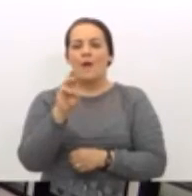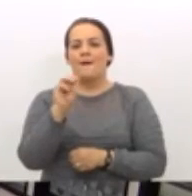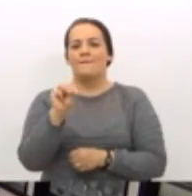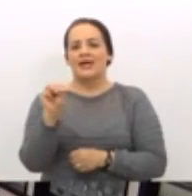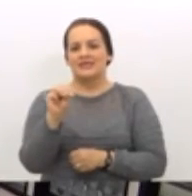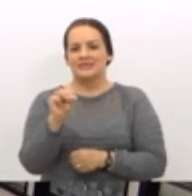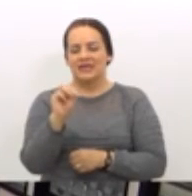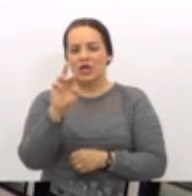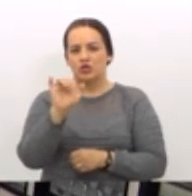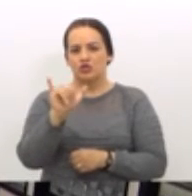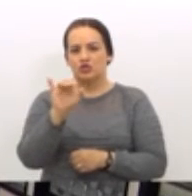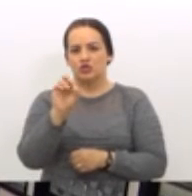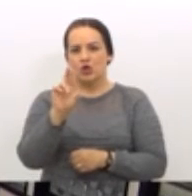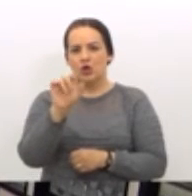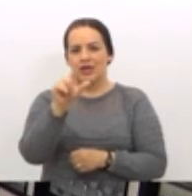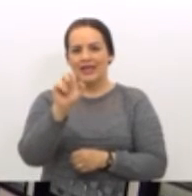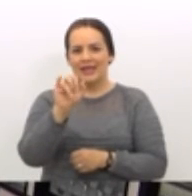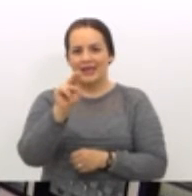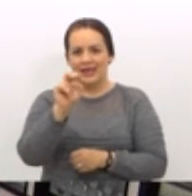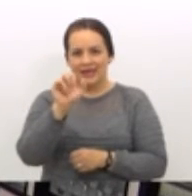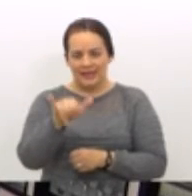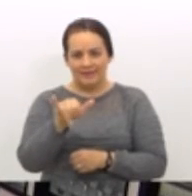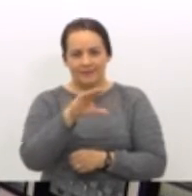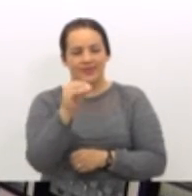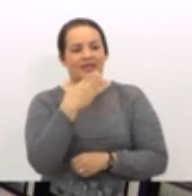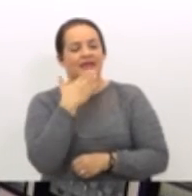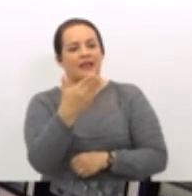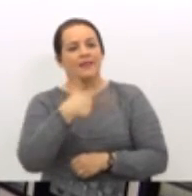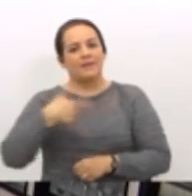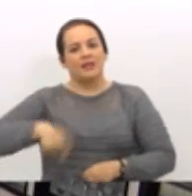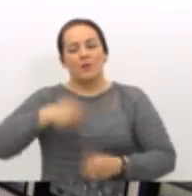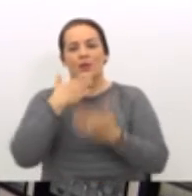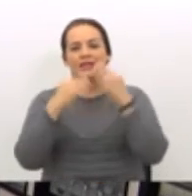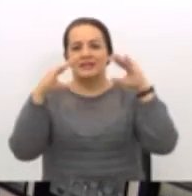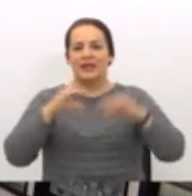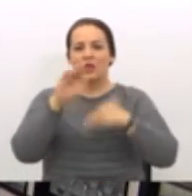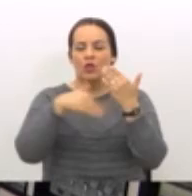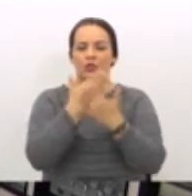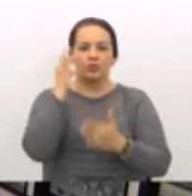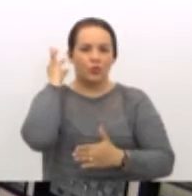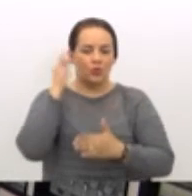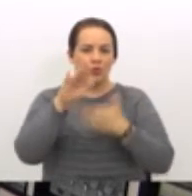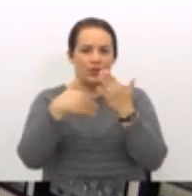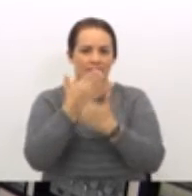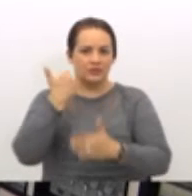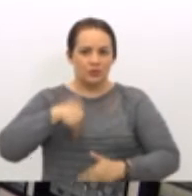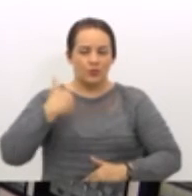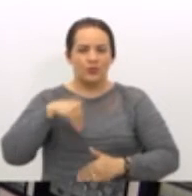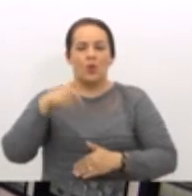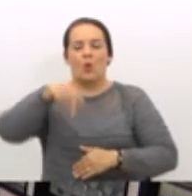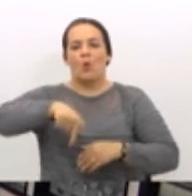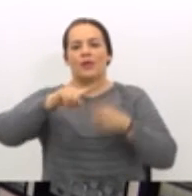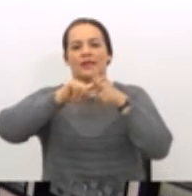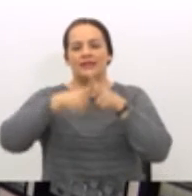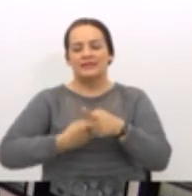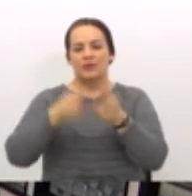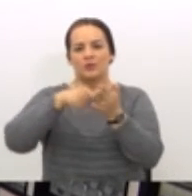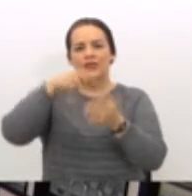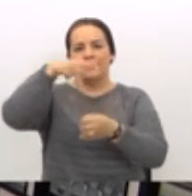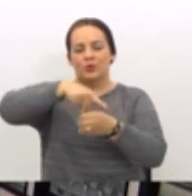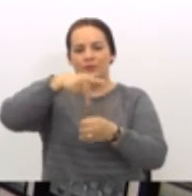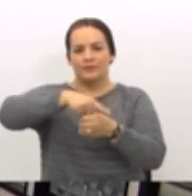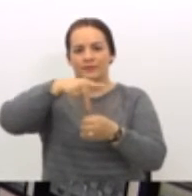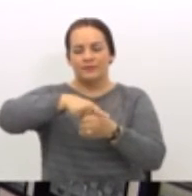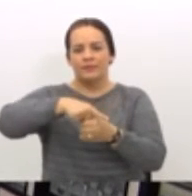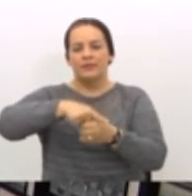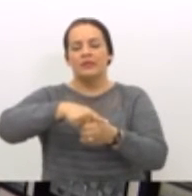Gracias, Presidente. Muy buenas tardes a todos y todas. Hoy inicio esta participación haciendo la salvedad